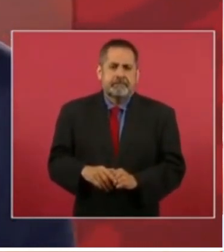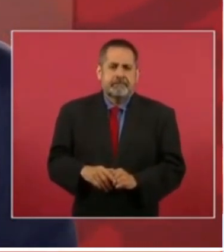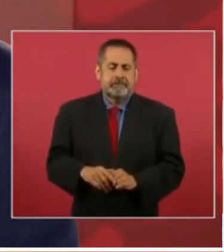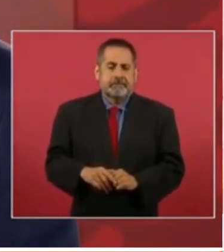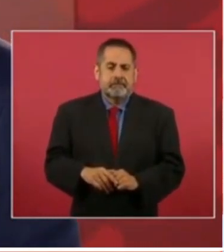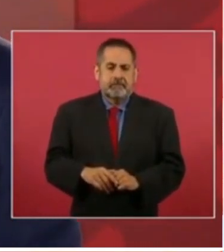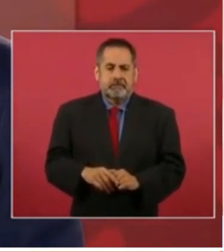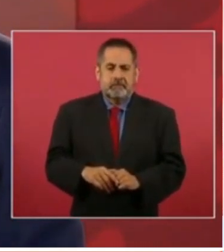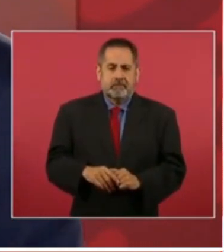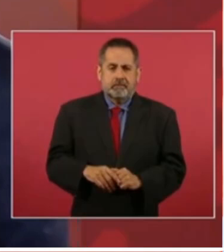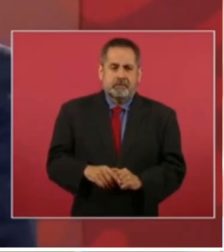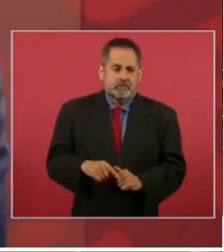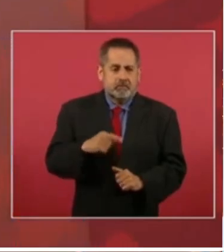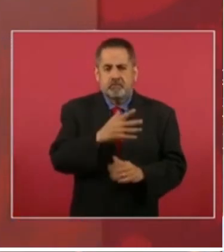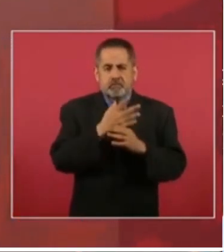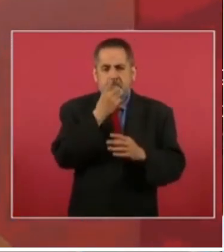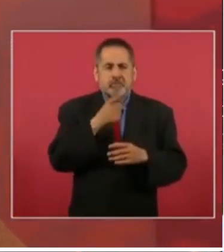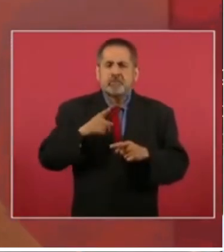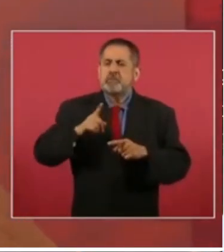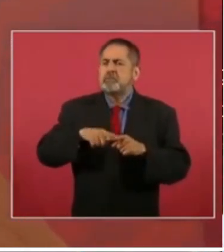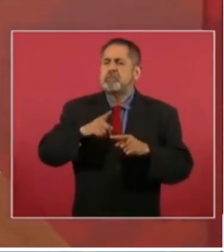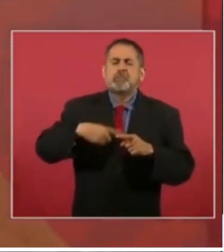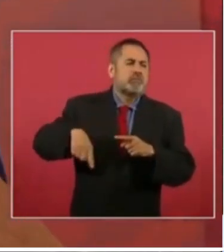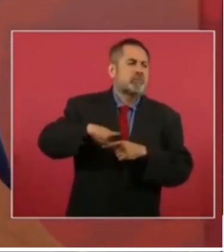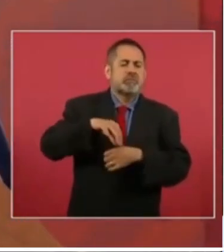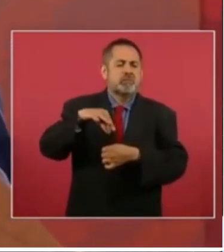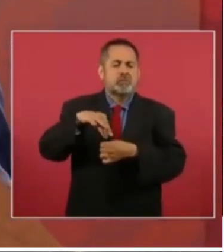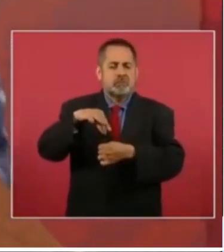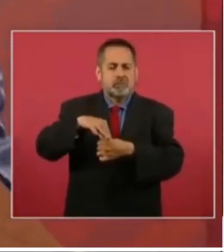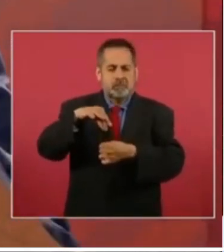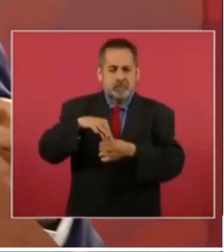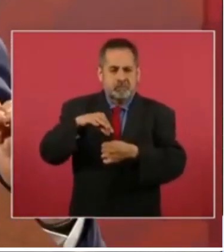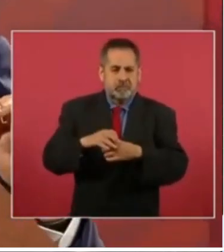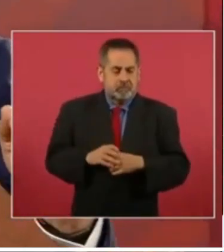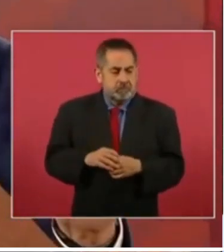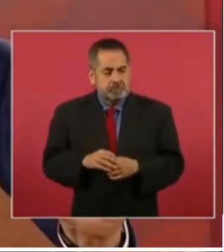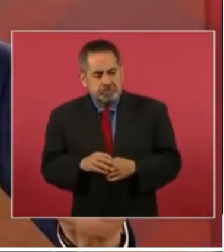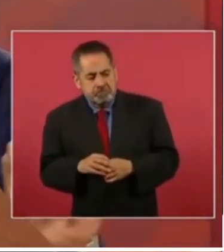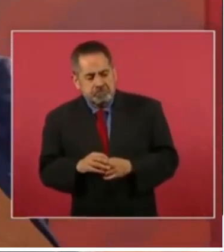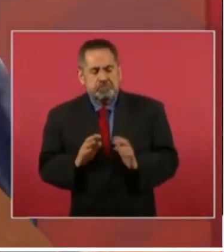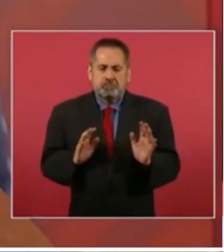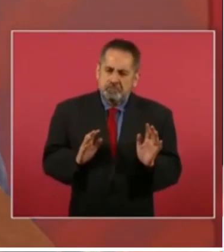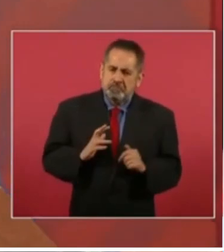dice quienes votan y tiene toda la razón